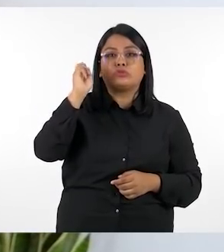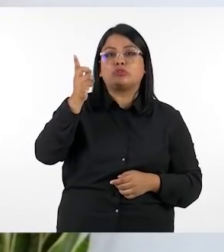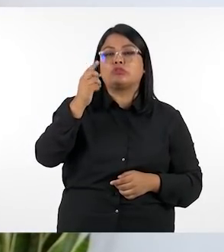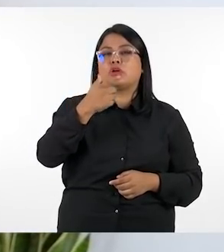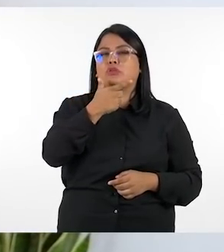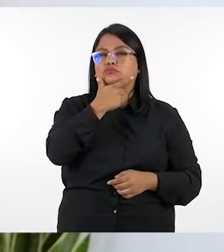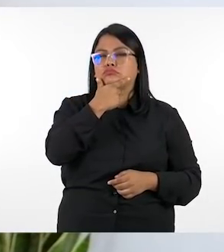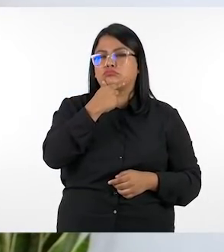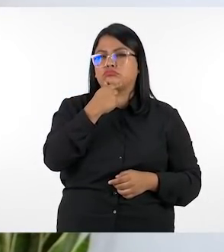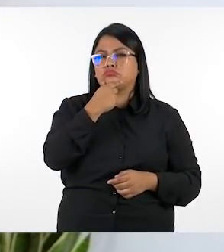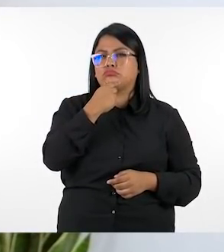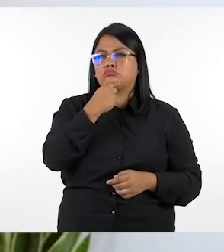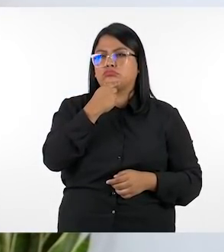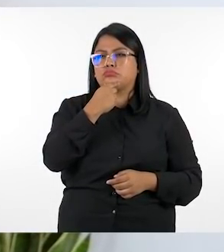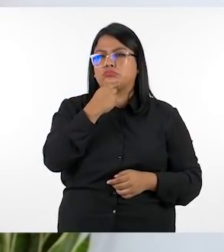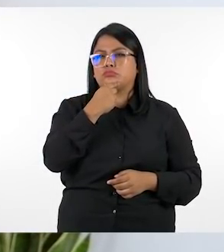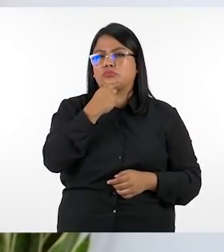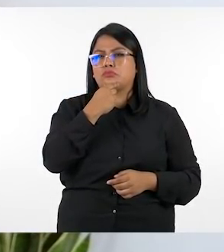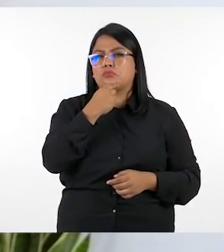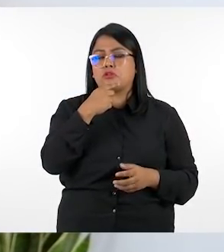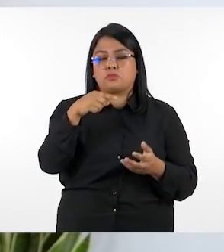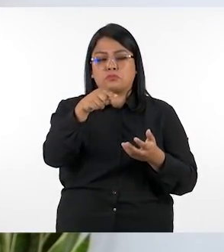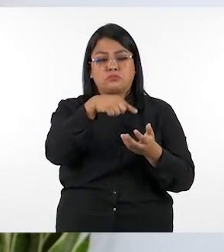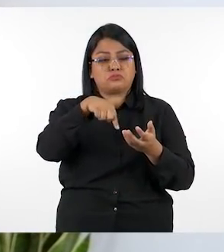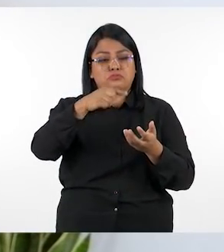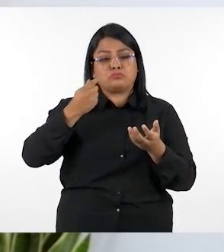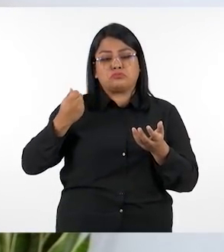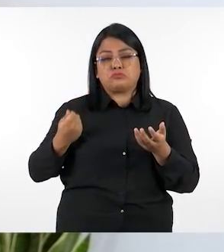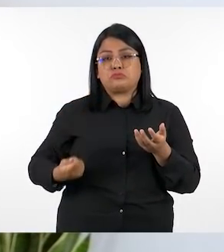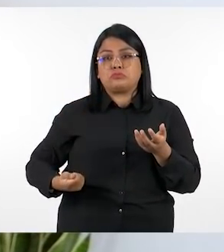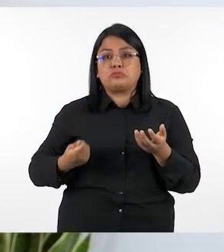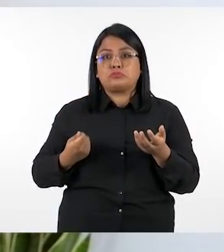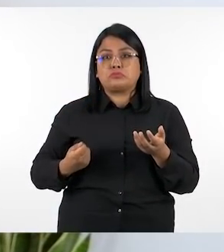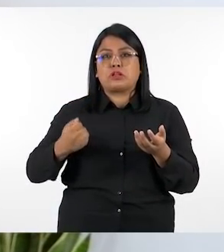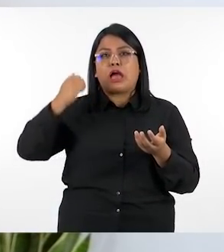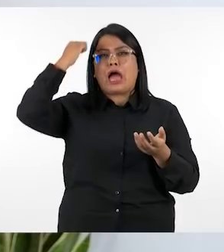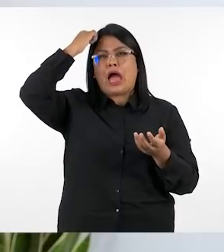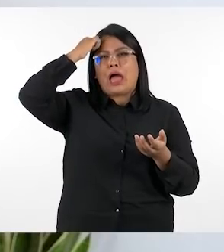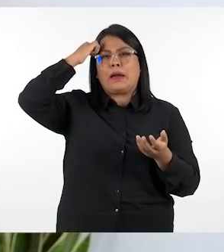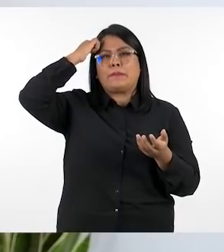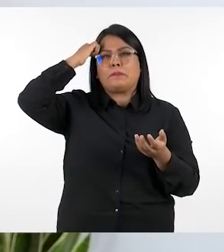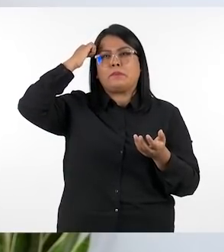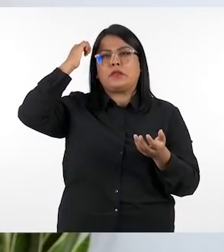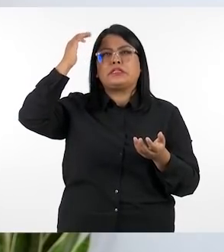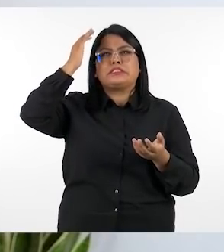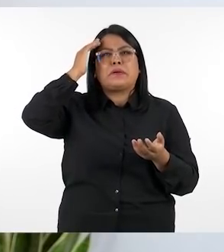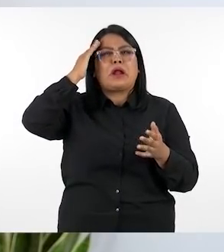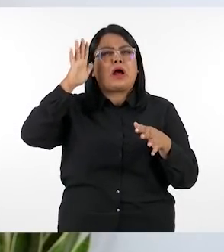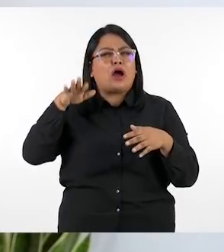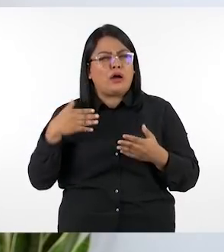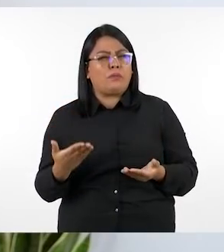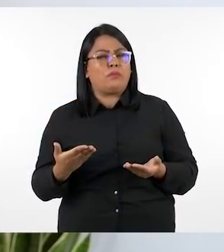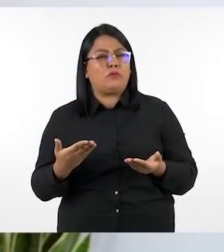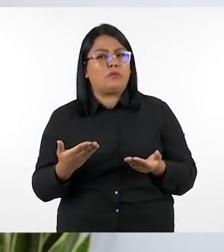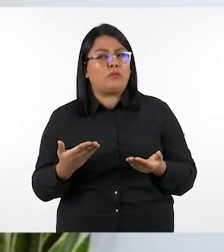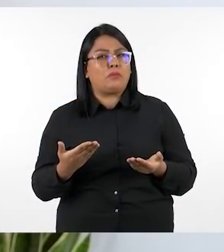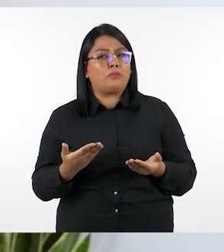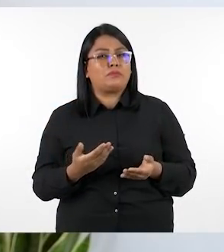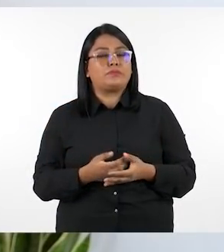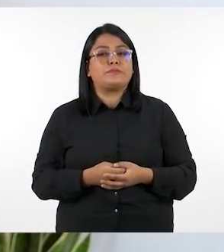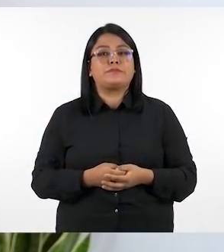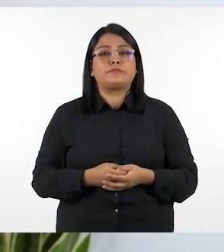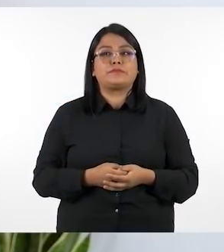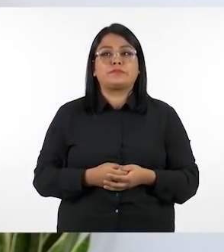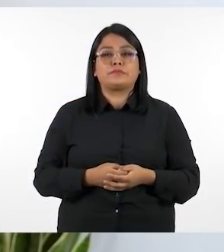preguntando cómo podemos evidenciar si mi estudiante está realizando aprendizaje activo o cuando mi